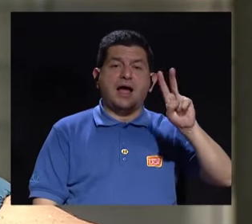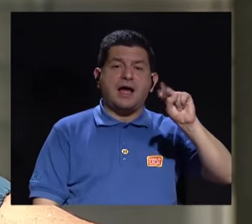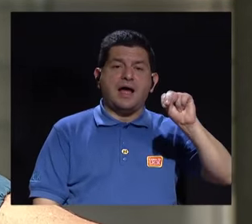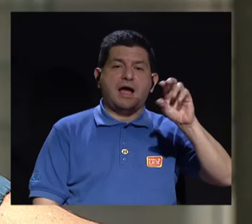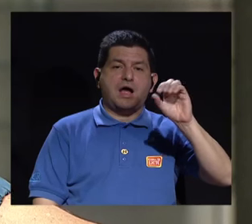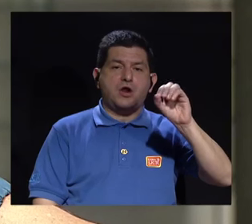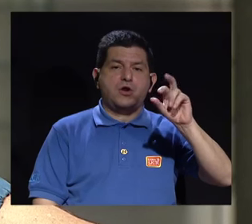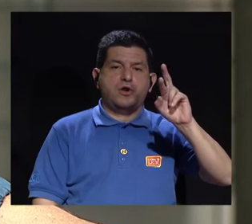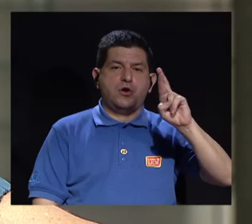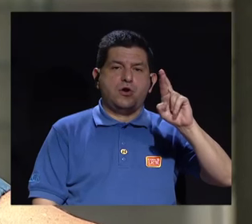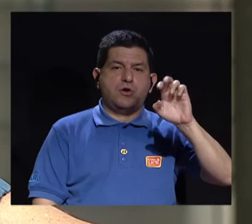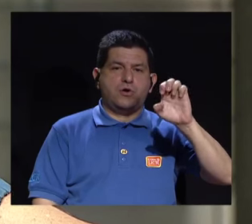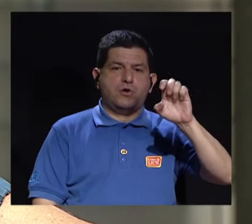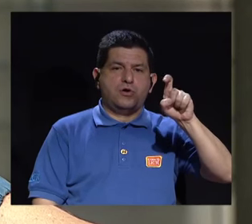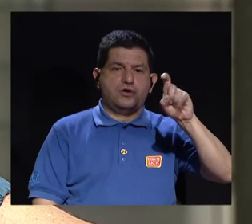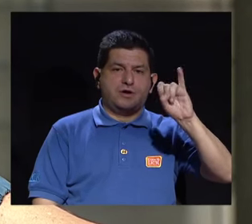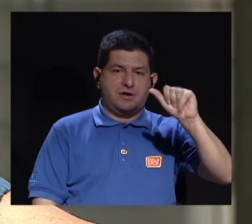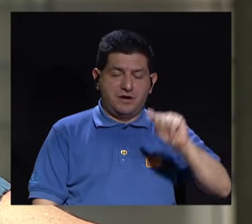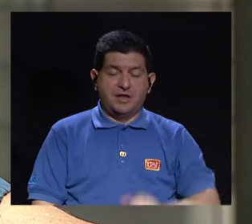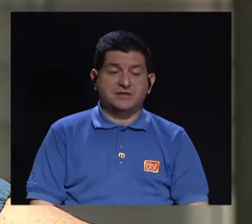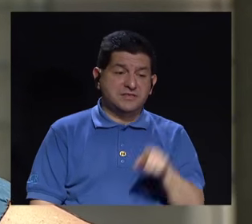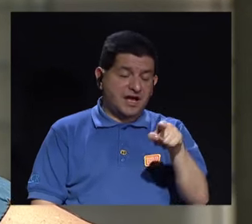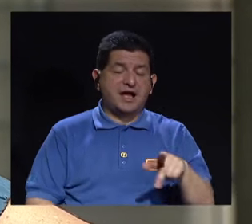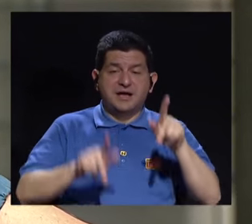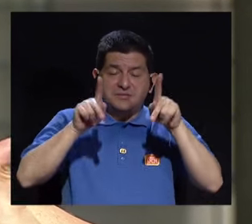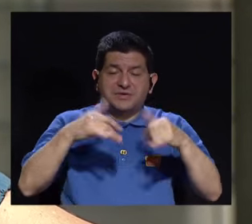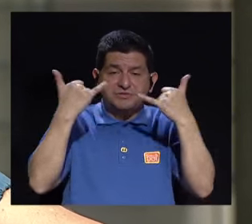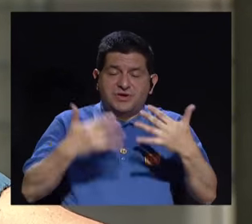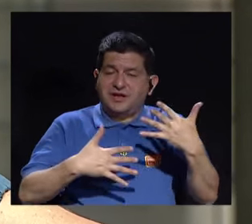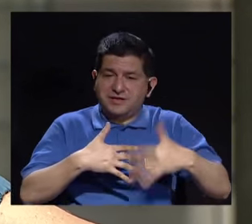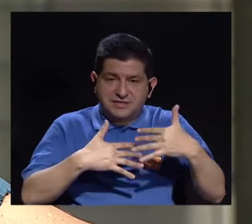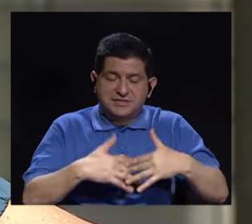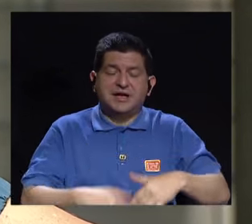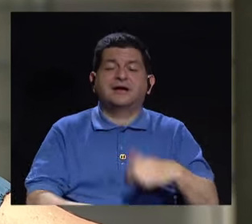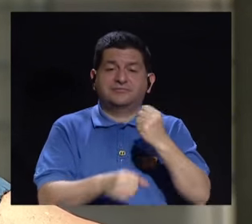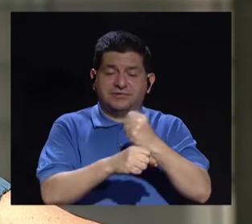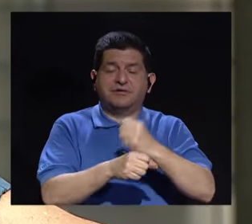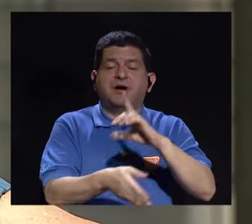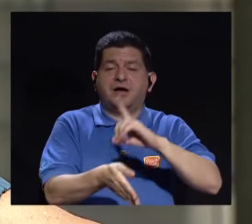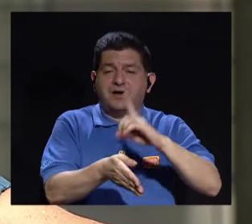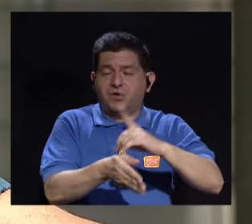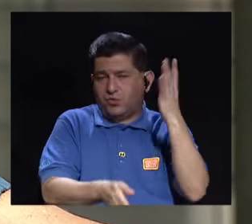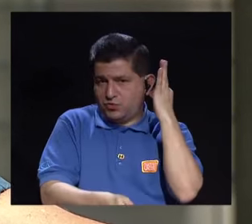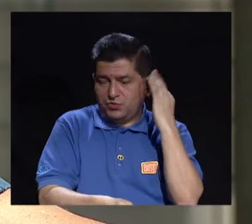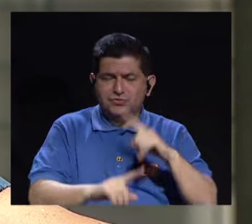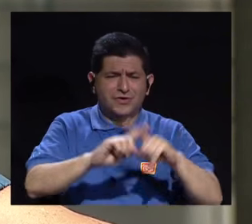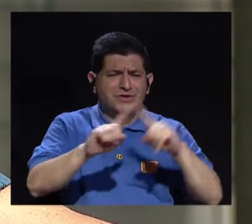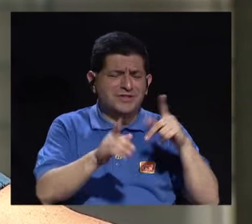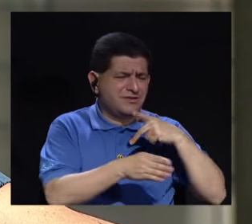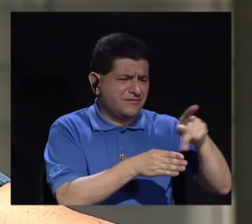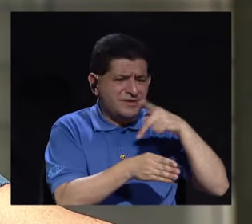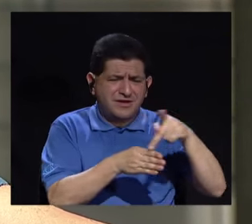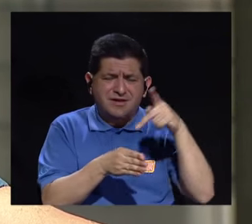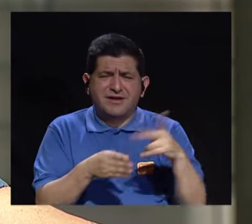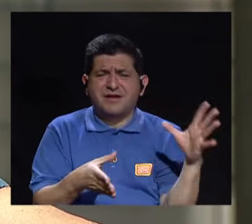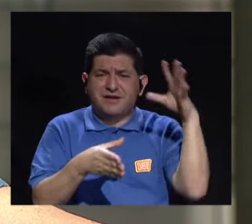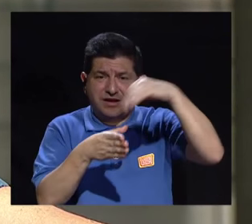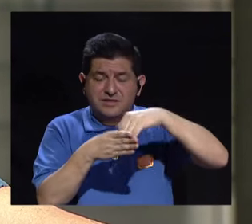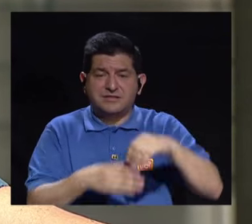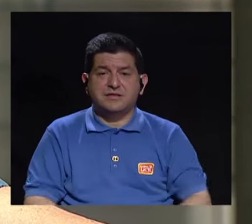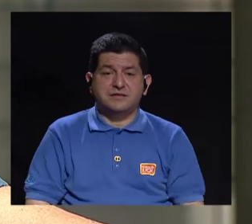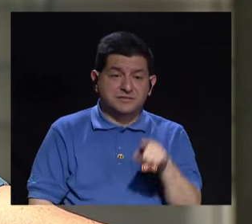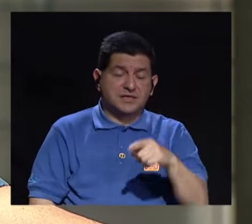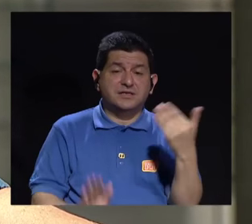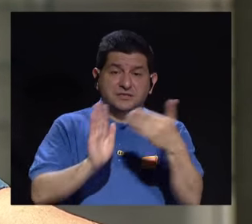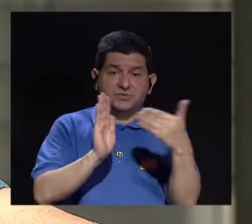anorexia, si hay una falta de la regla, hay que trabajar con un ginecólogo. Es decir, son varios los profesionales que deben estar... Sí, afecta